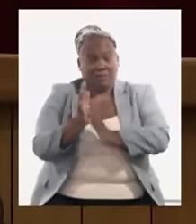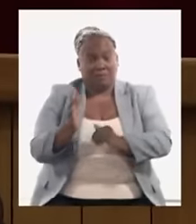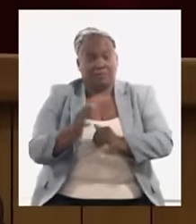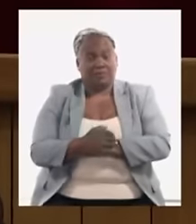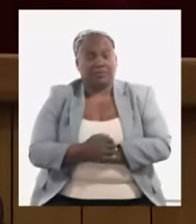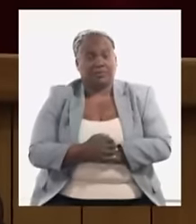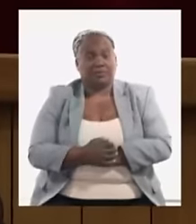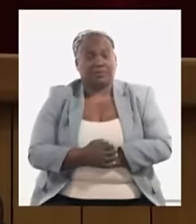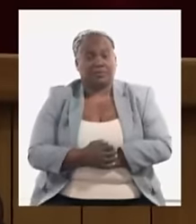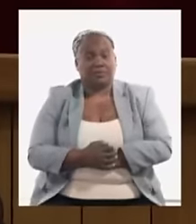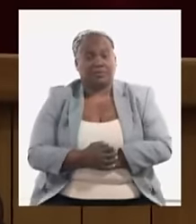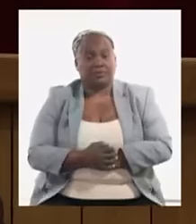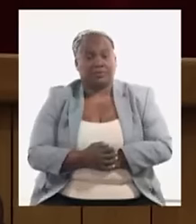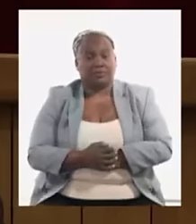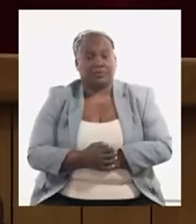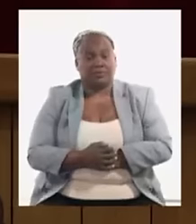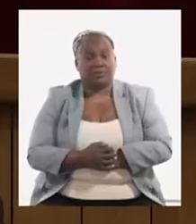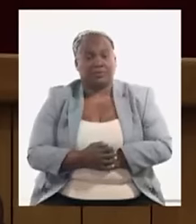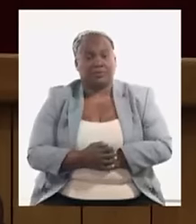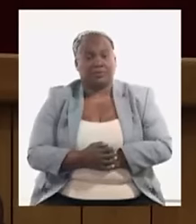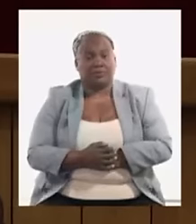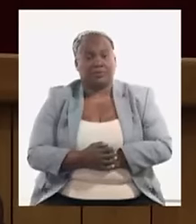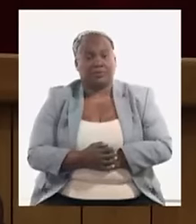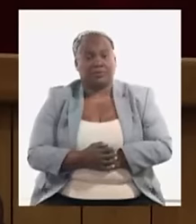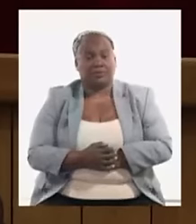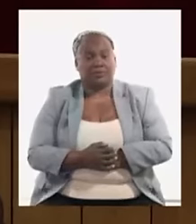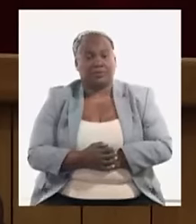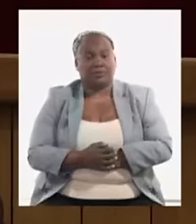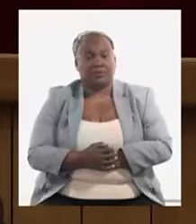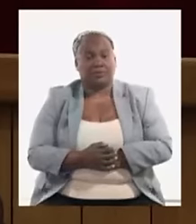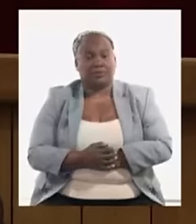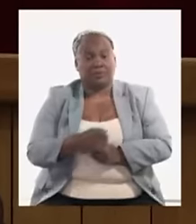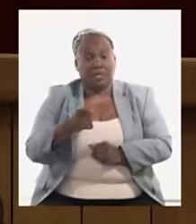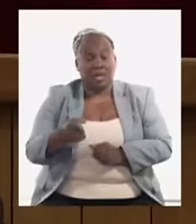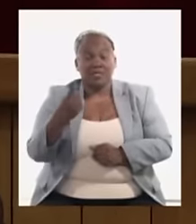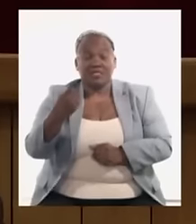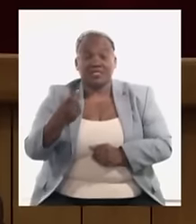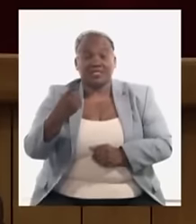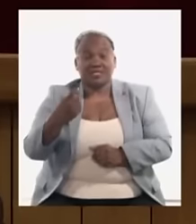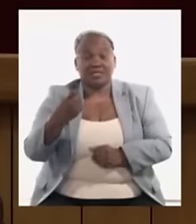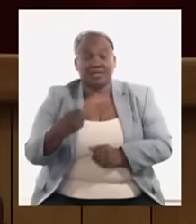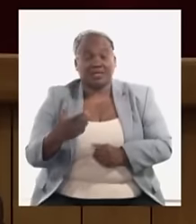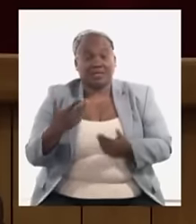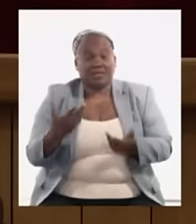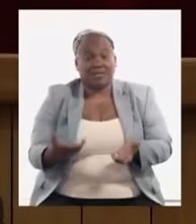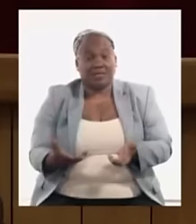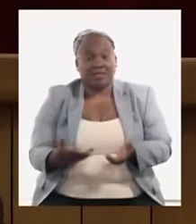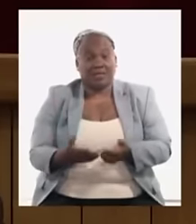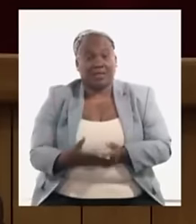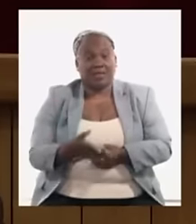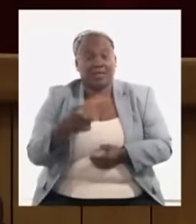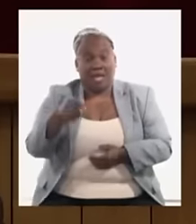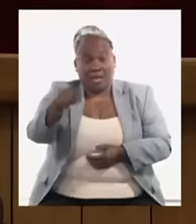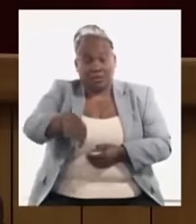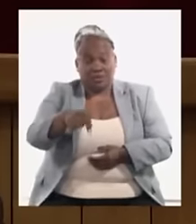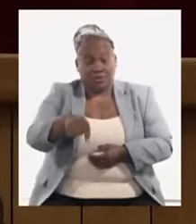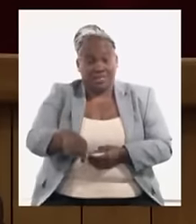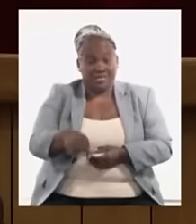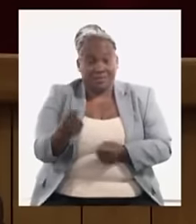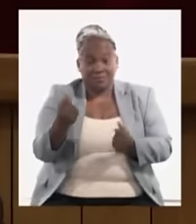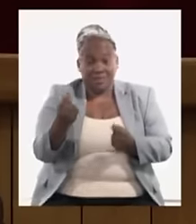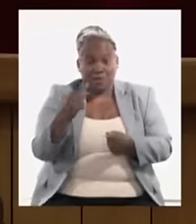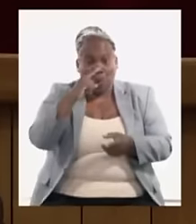gradual no hay un desespero en ello es la necesidad de actualizar los precios de los